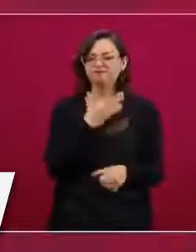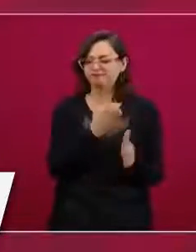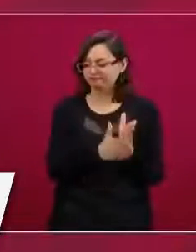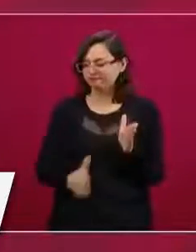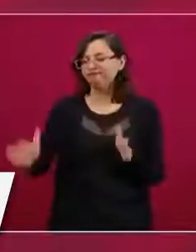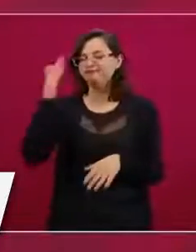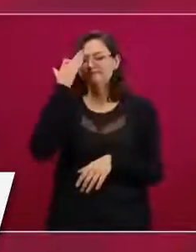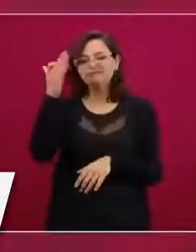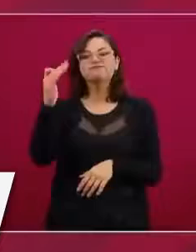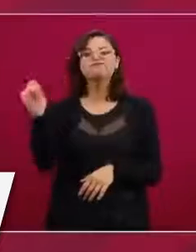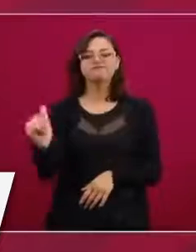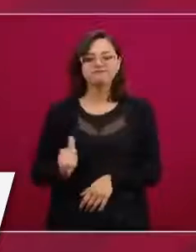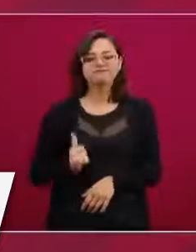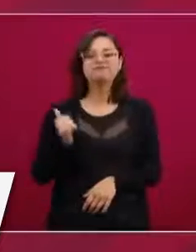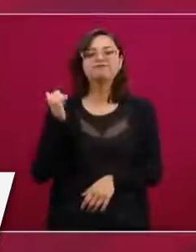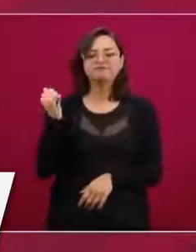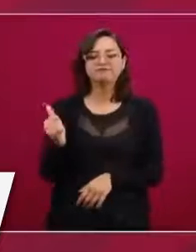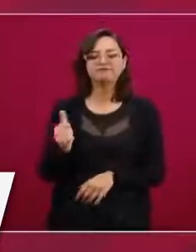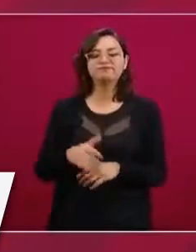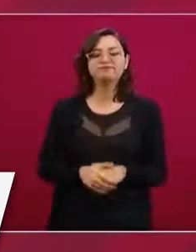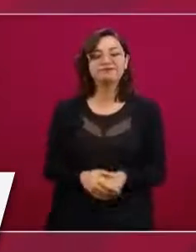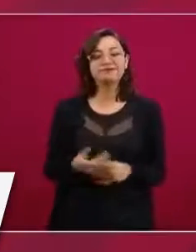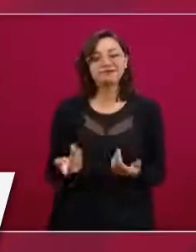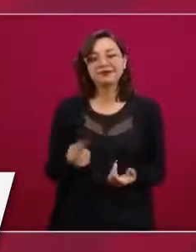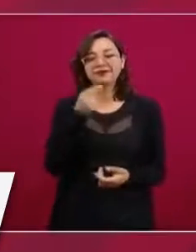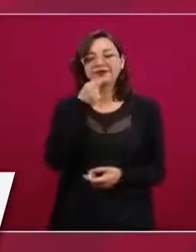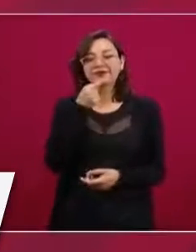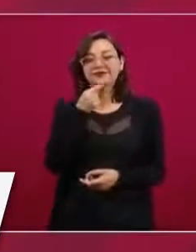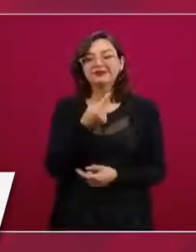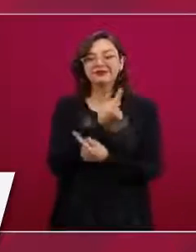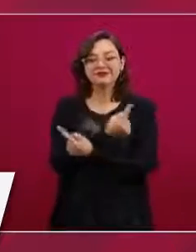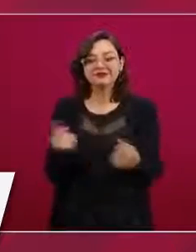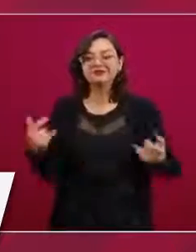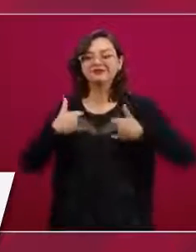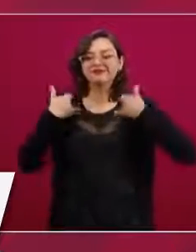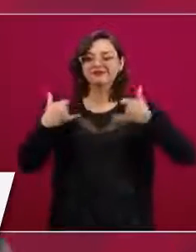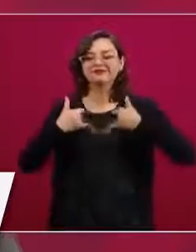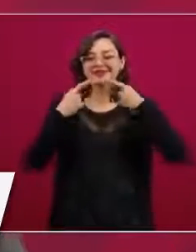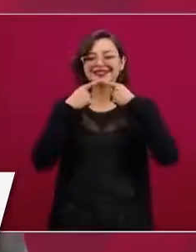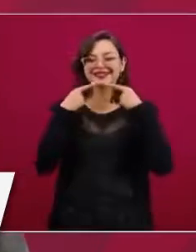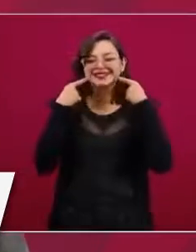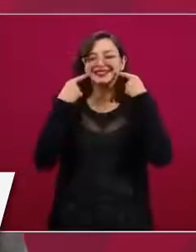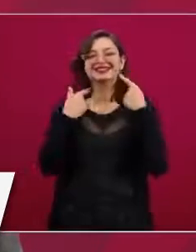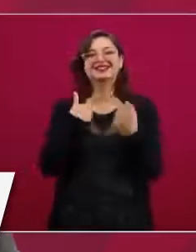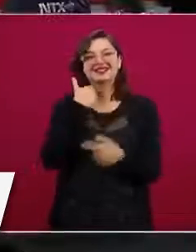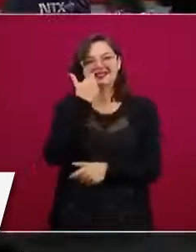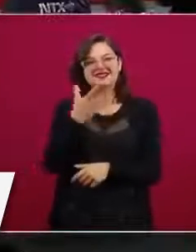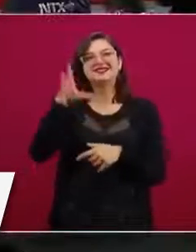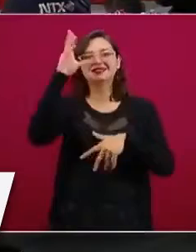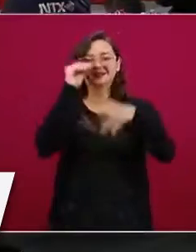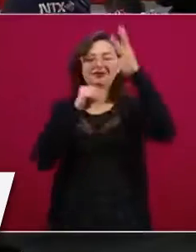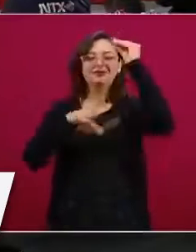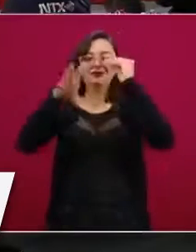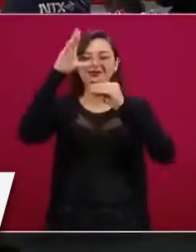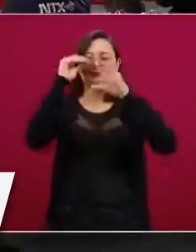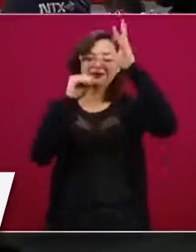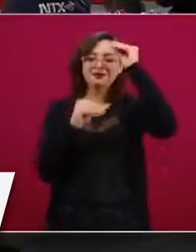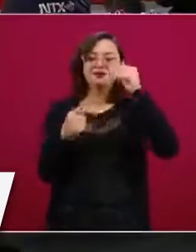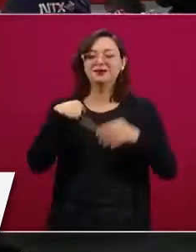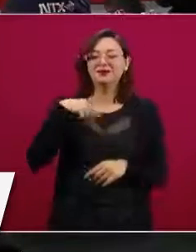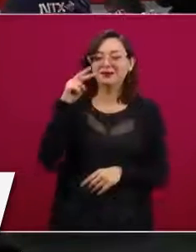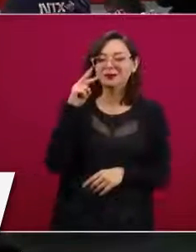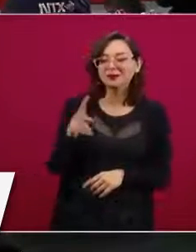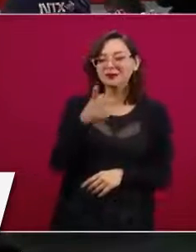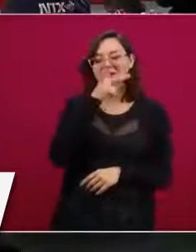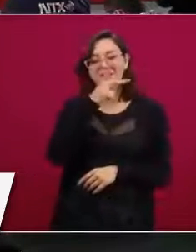el tiempo, hasta aquí veo los labos sonrientes de nuestra niñez y juventud que dicen quiero aprender, hasta aquí veo a las